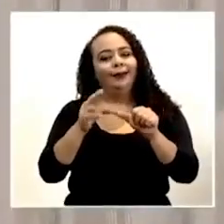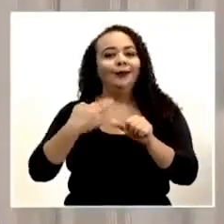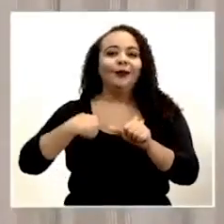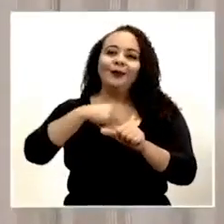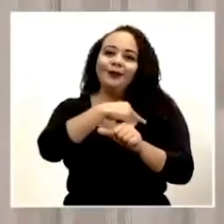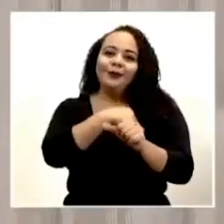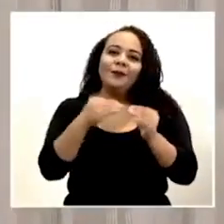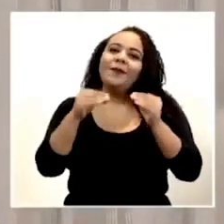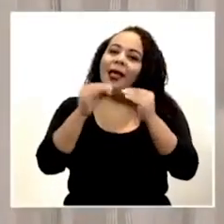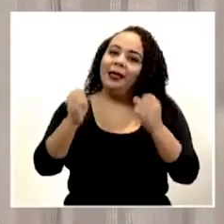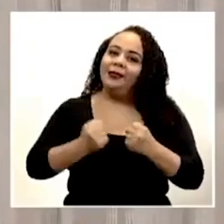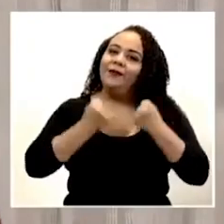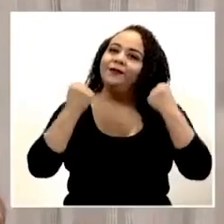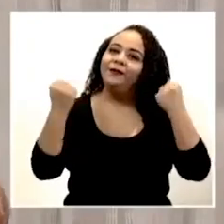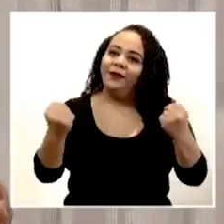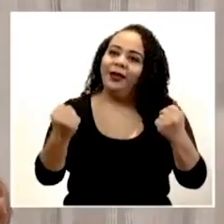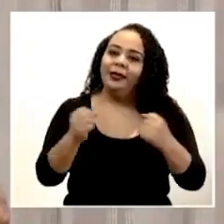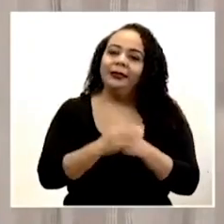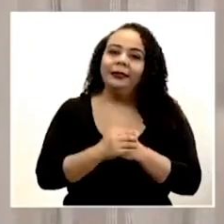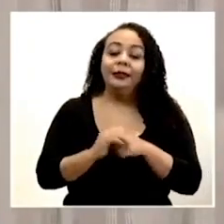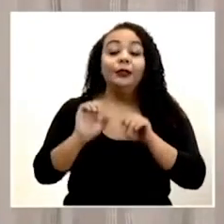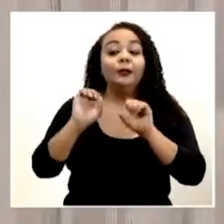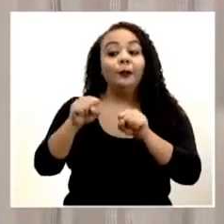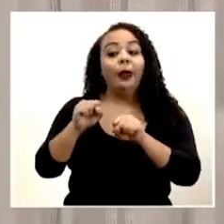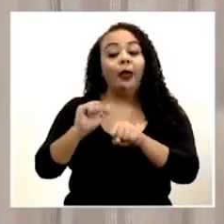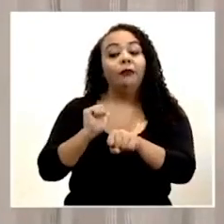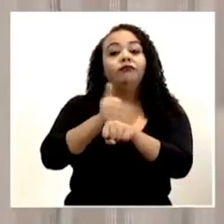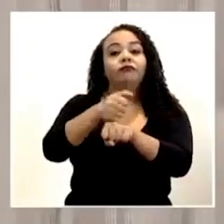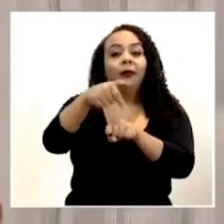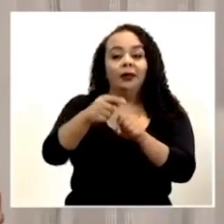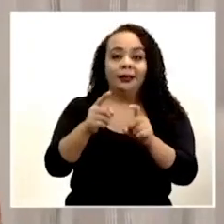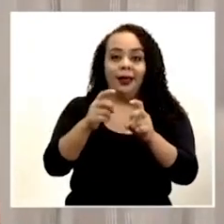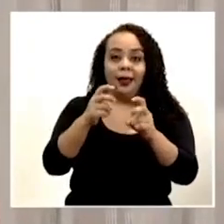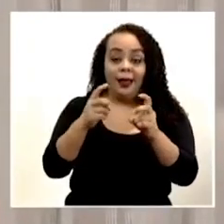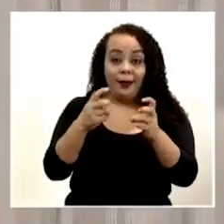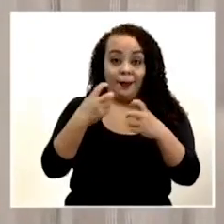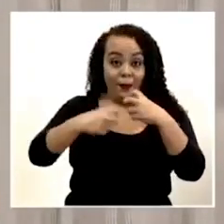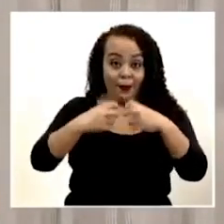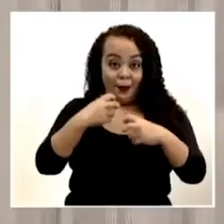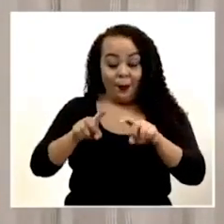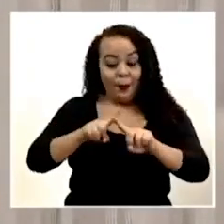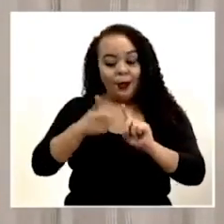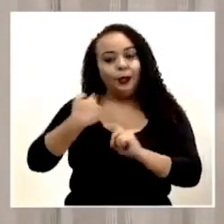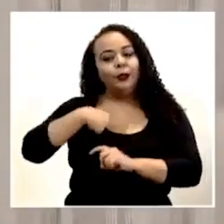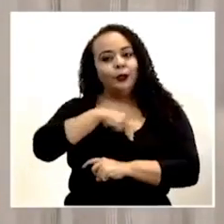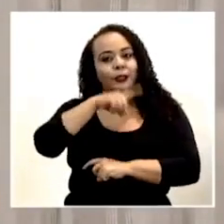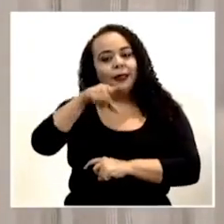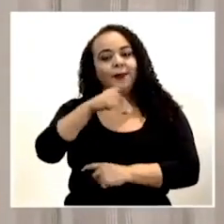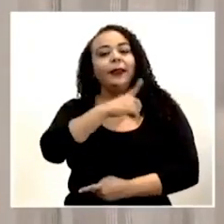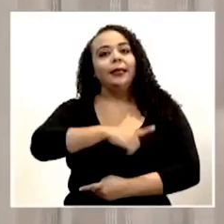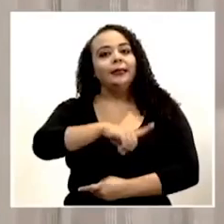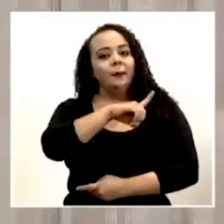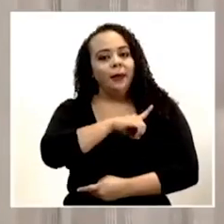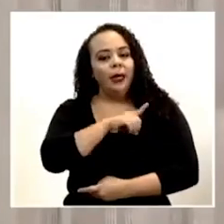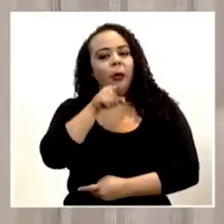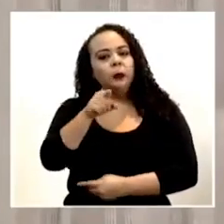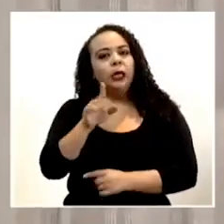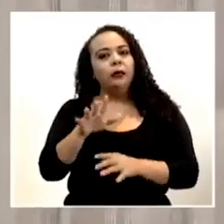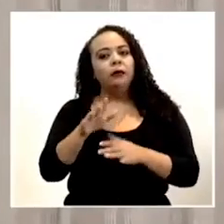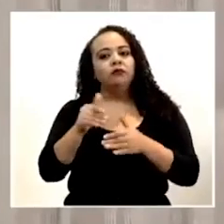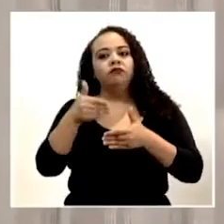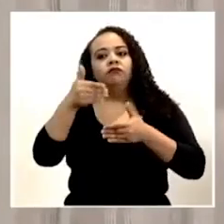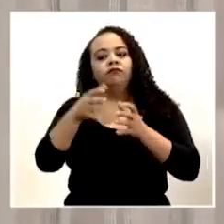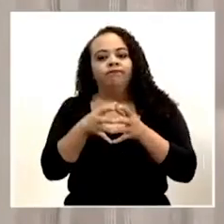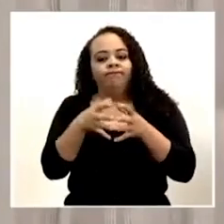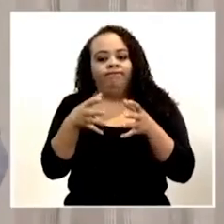más fuertes de lo que nos pueda imponer esta crisis, pero requerimos de esa disciplina que en la medida de que, a como se vaya